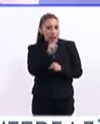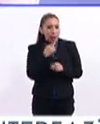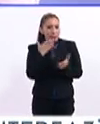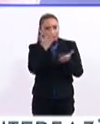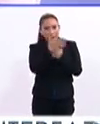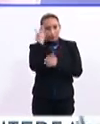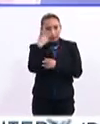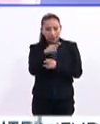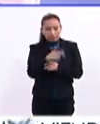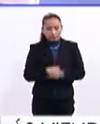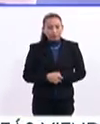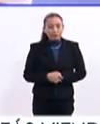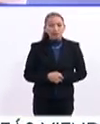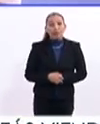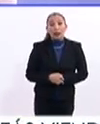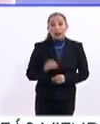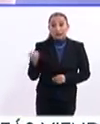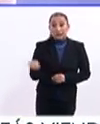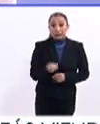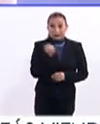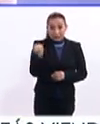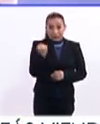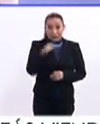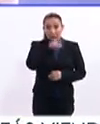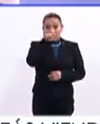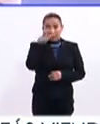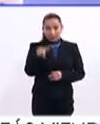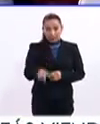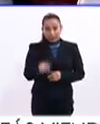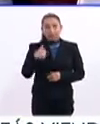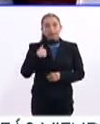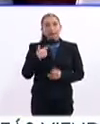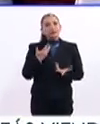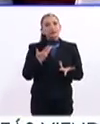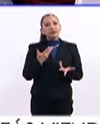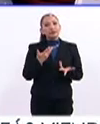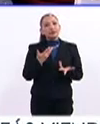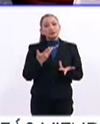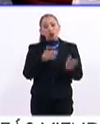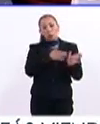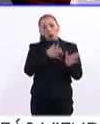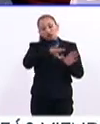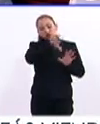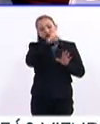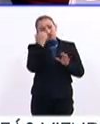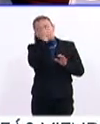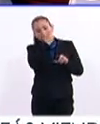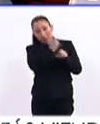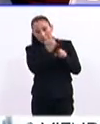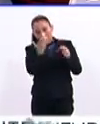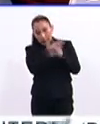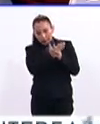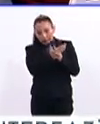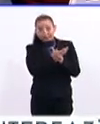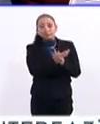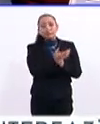poder hacer este tipo de movilidad. Afortunadamente, después de pasar este primer filtro, el director